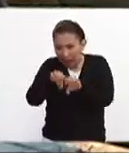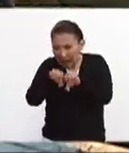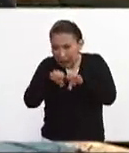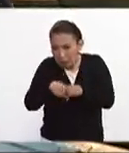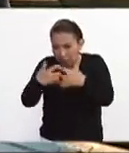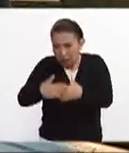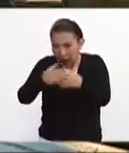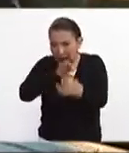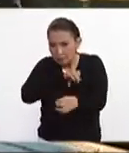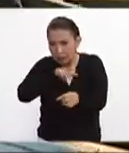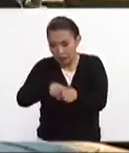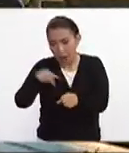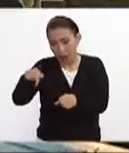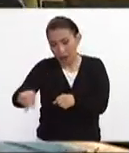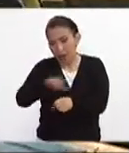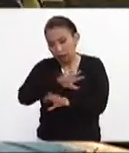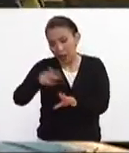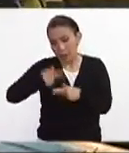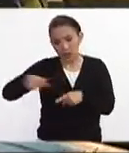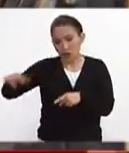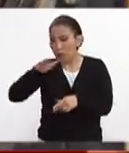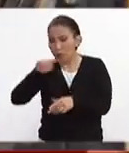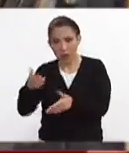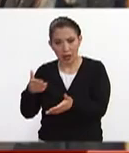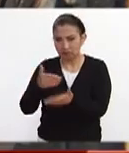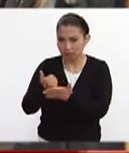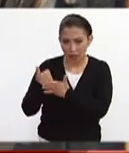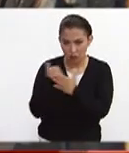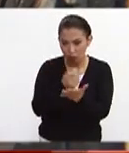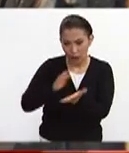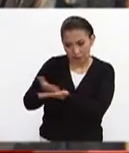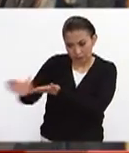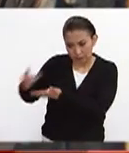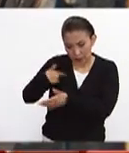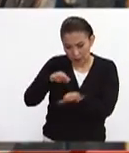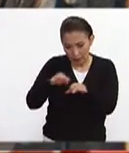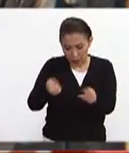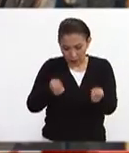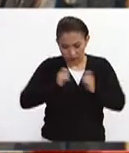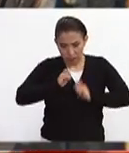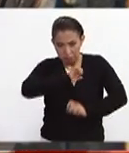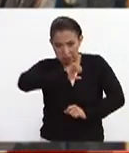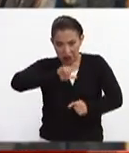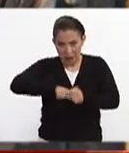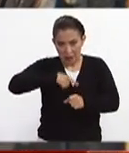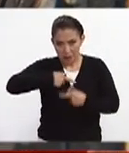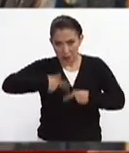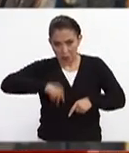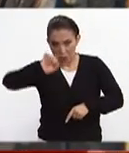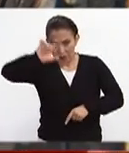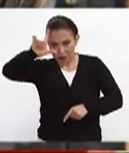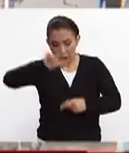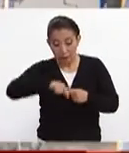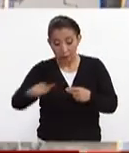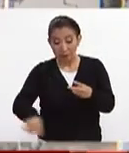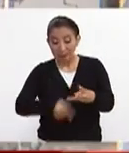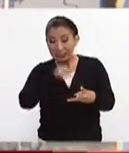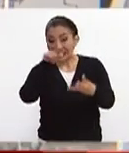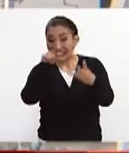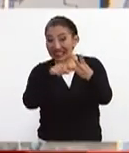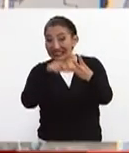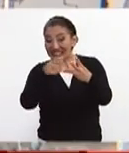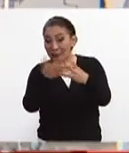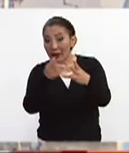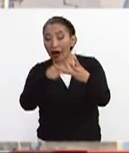adecuados. Por lo cual, aquí ya la ciudadanía no puede participar, aquí ya se debe dejar el trabajo a los grupos especiales. Y la tercera fase